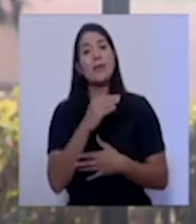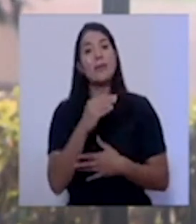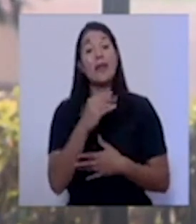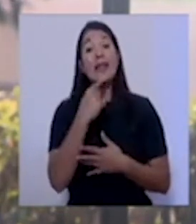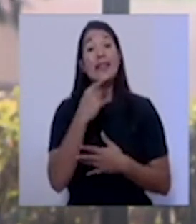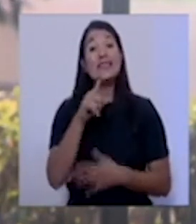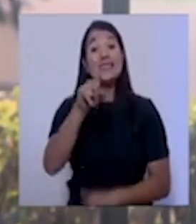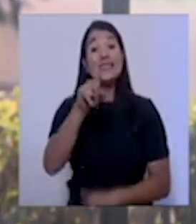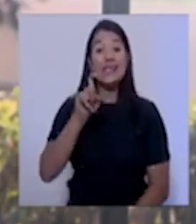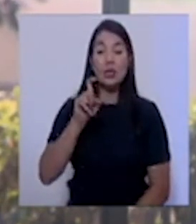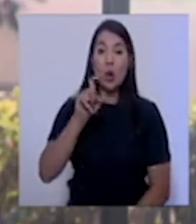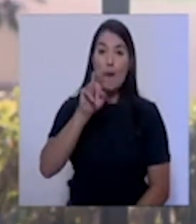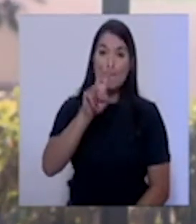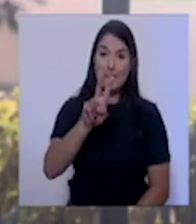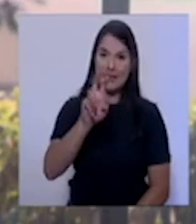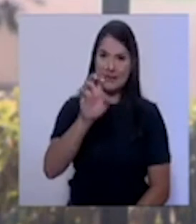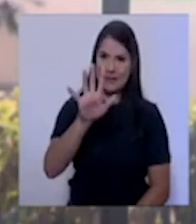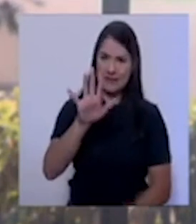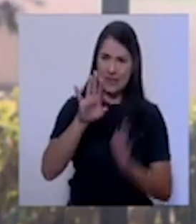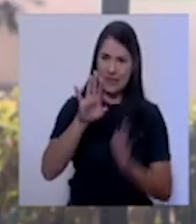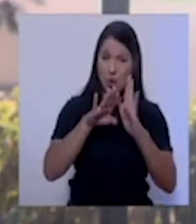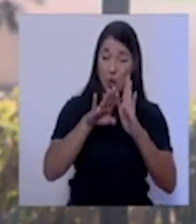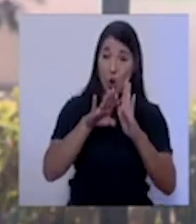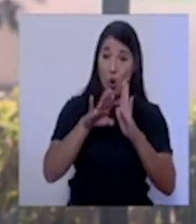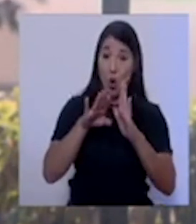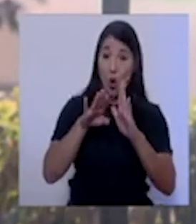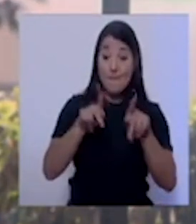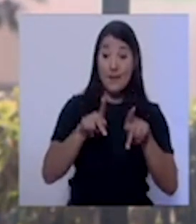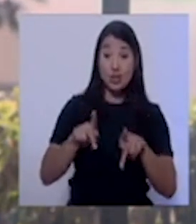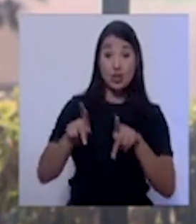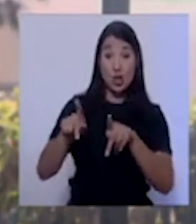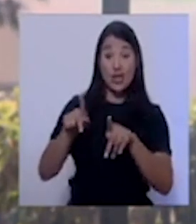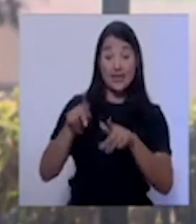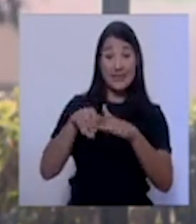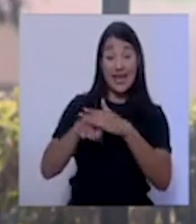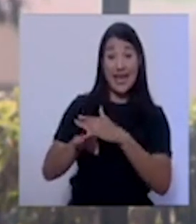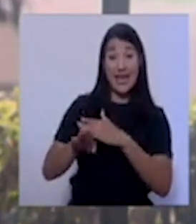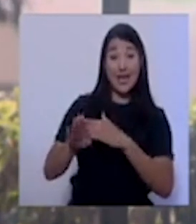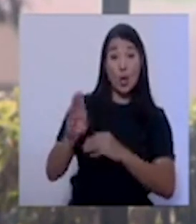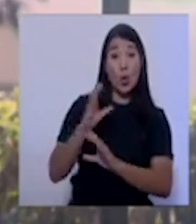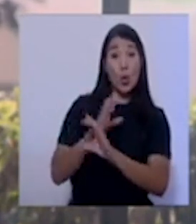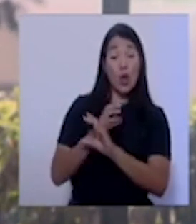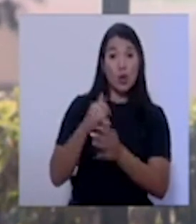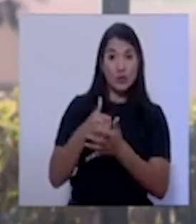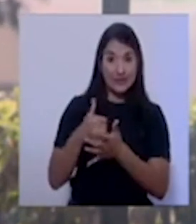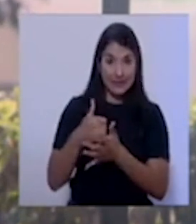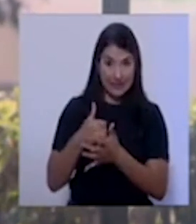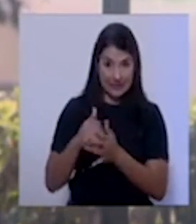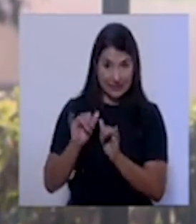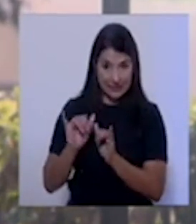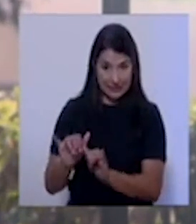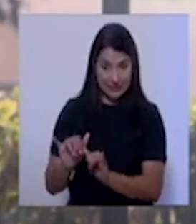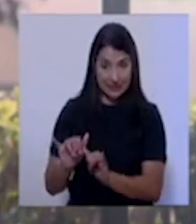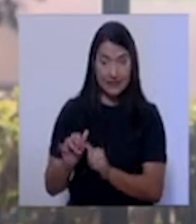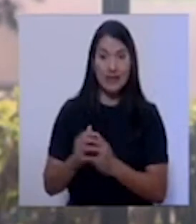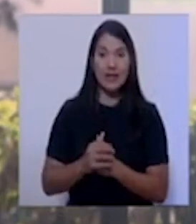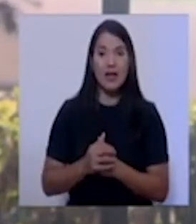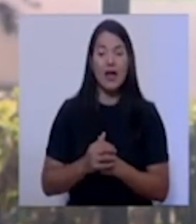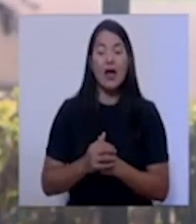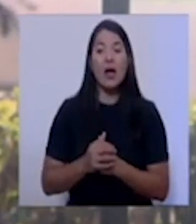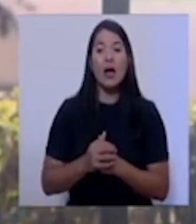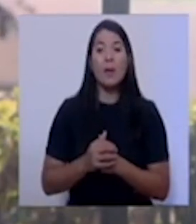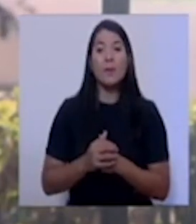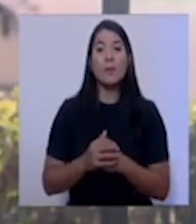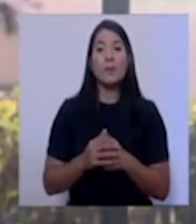125 ocupantes en unidades de cuidados intensivos, cuál es el margen de maniobra